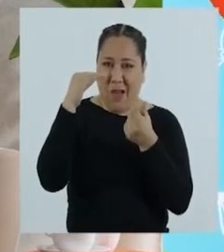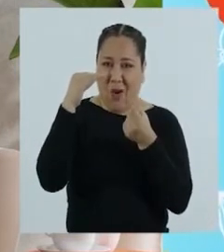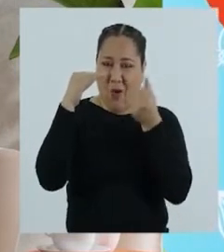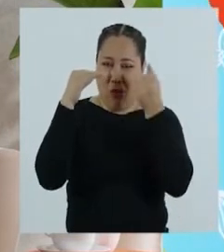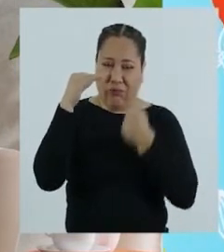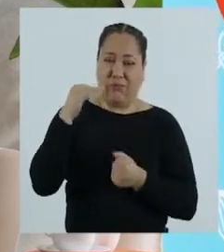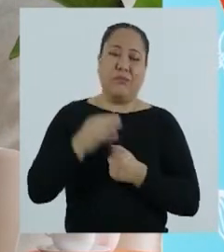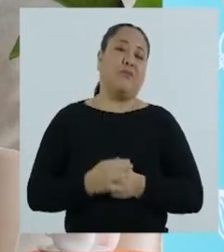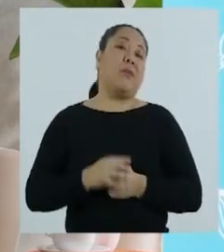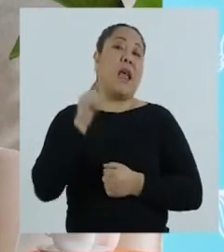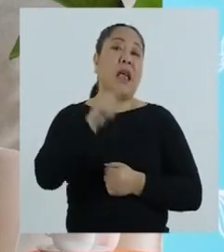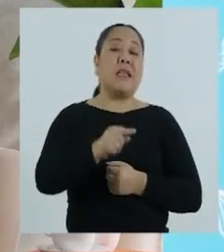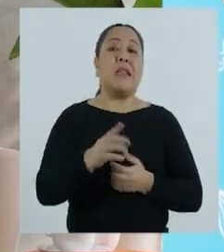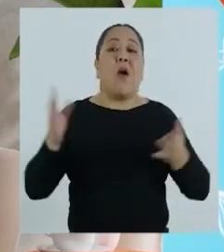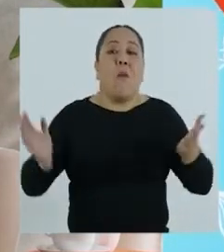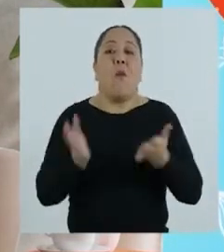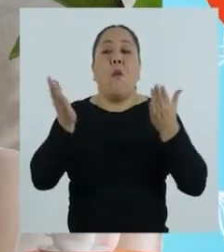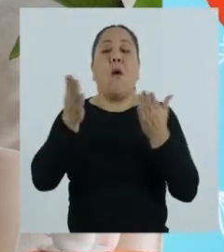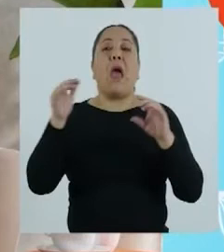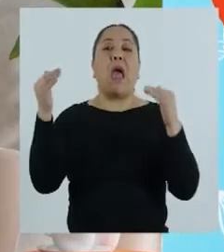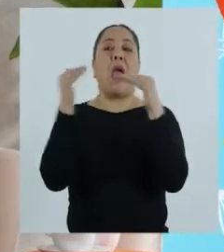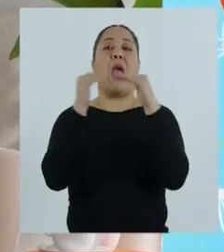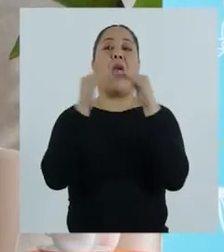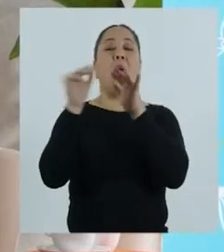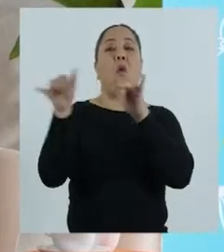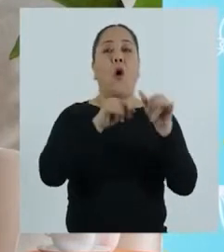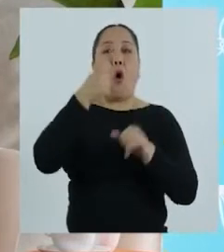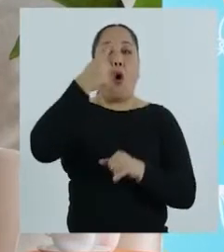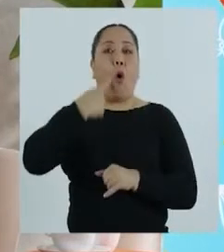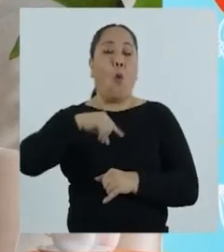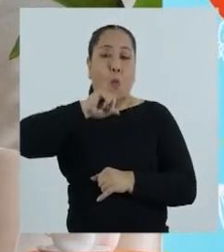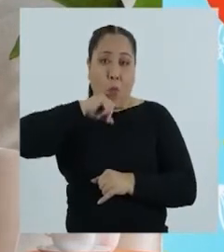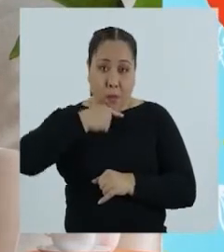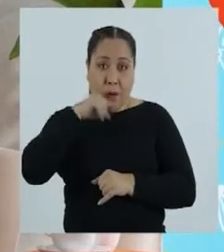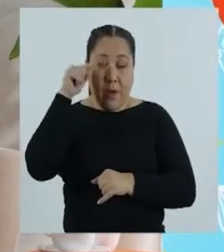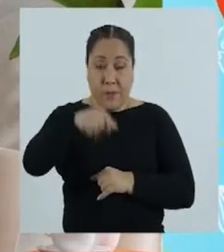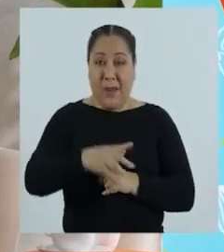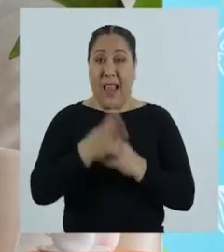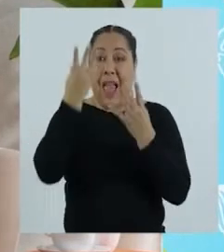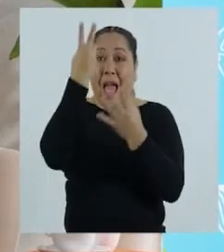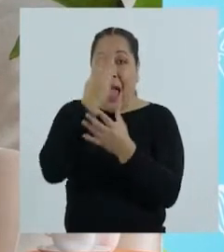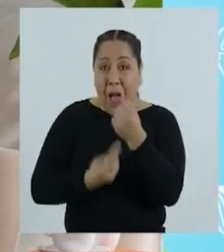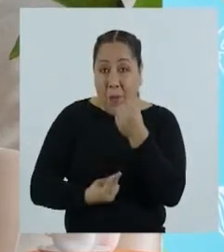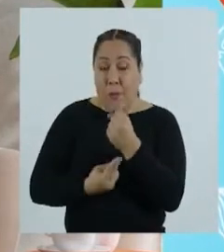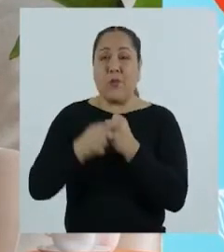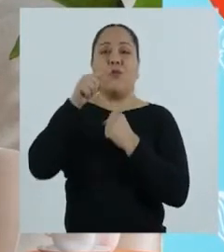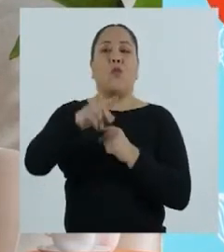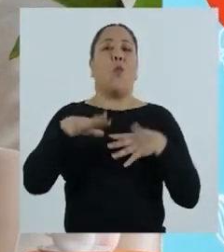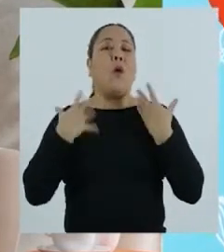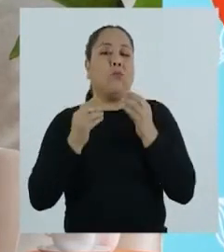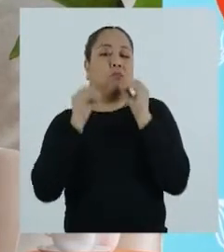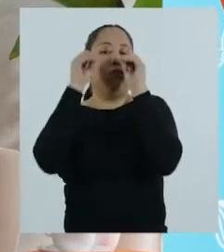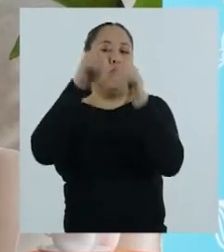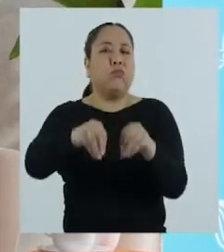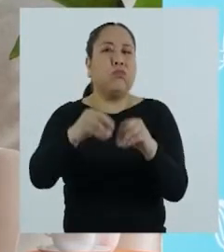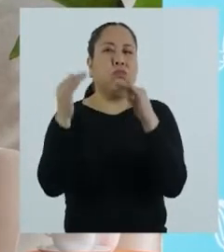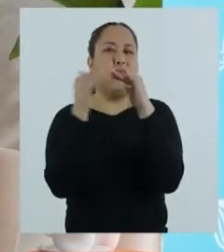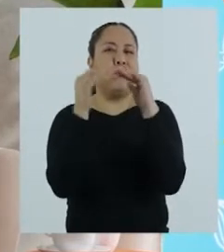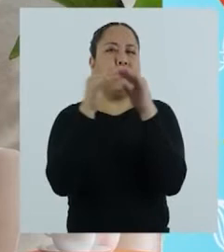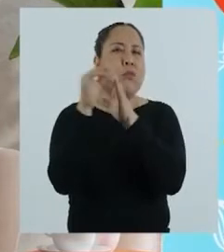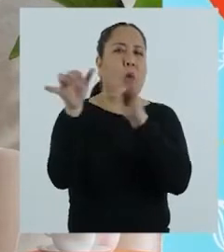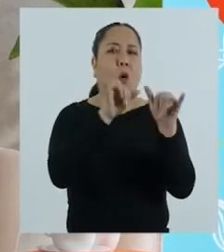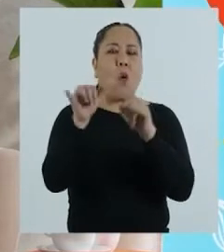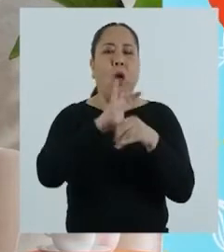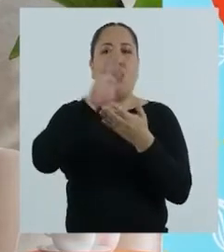varones. Por ello, se promueve la igualdad entre mujeres y hombres para que ambos tengan